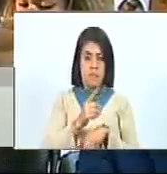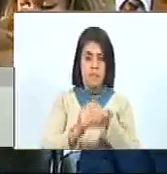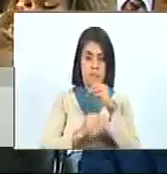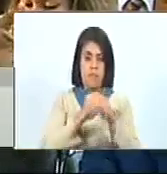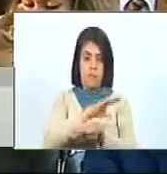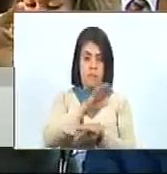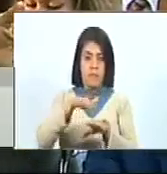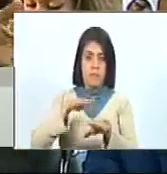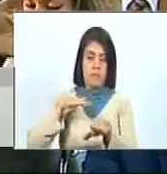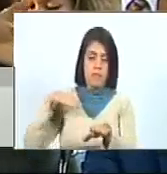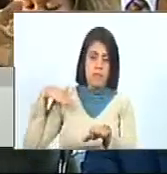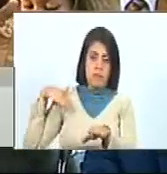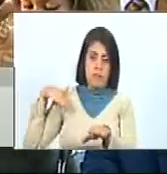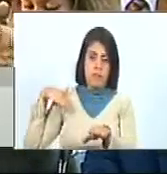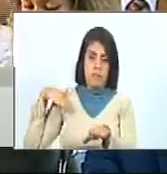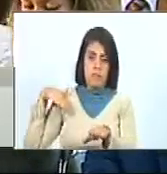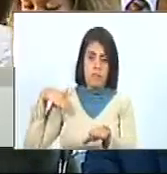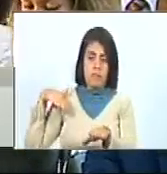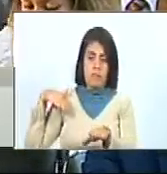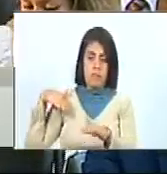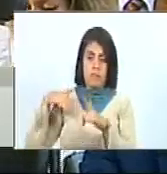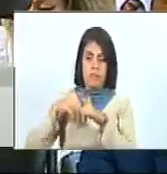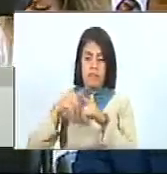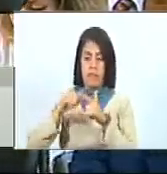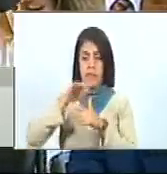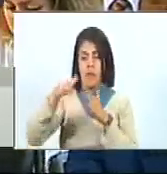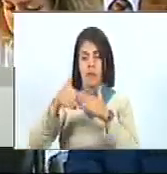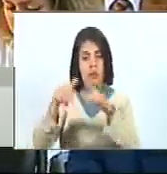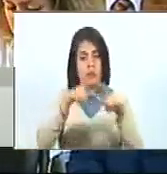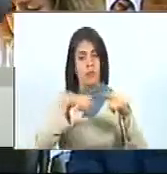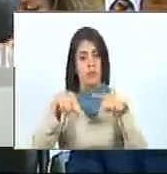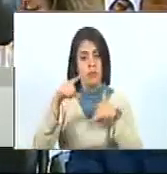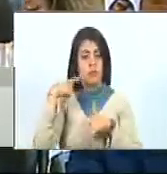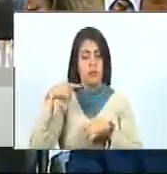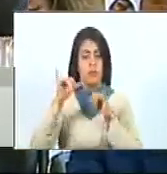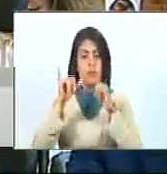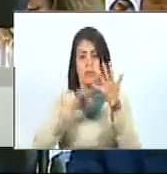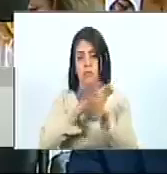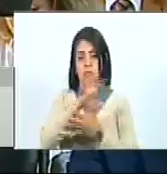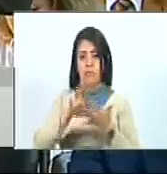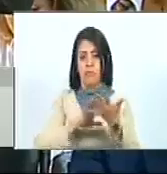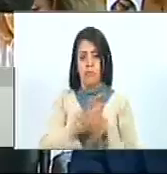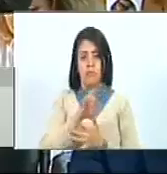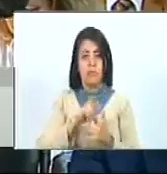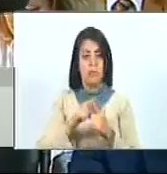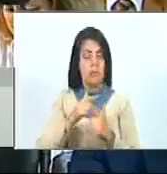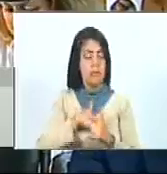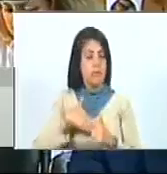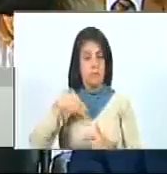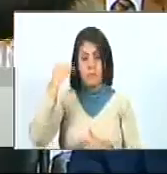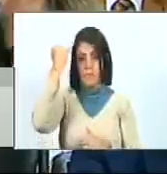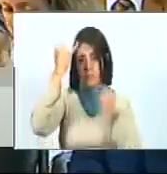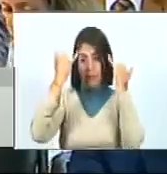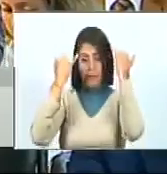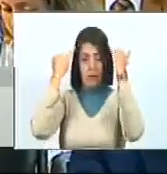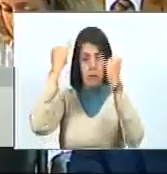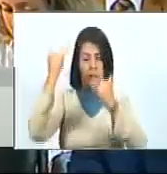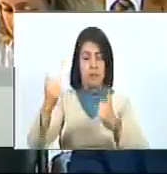mi cola y hago mi cola y en todas partes tenemos la misma situación no quiero imaginar yo no he hecho